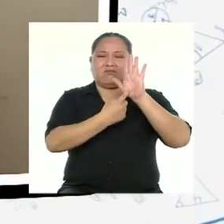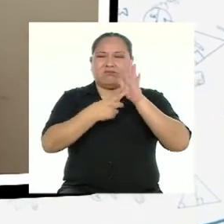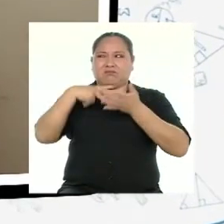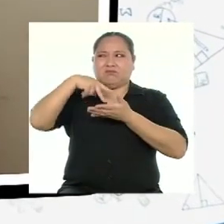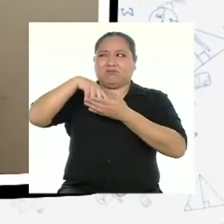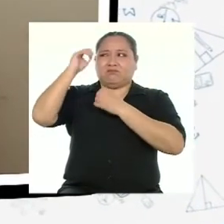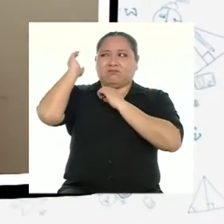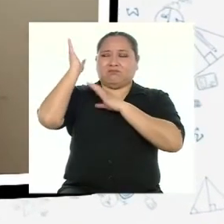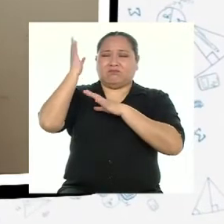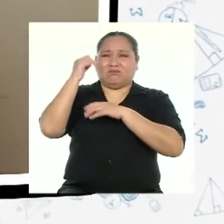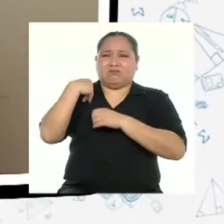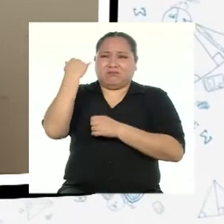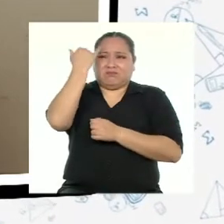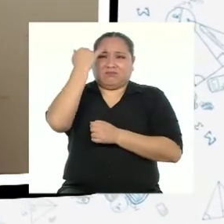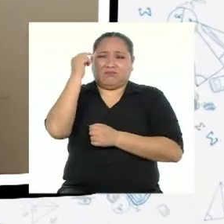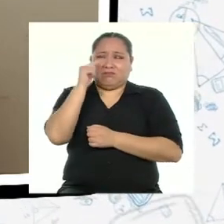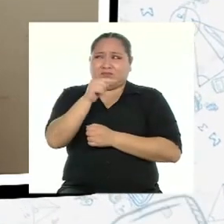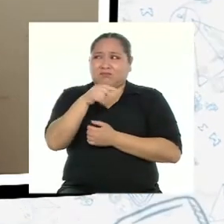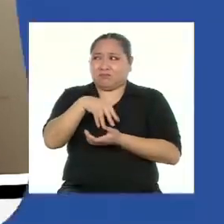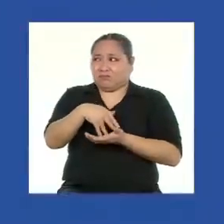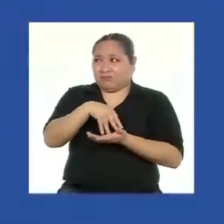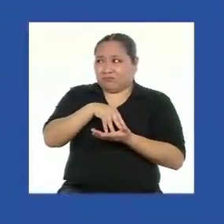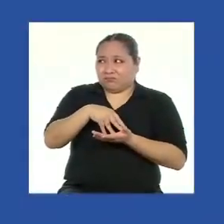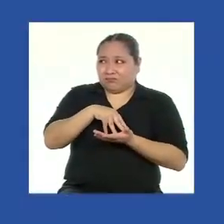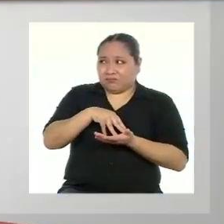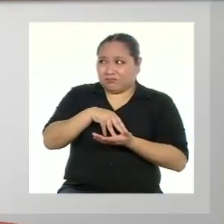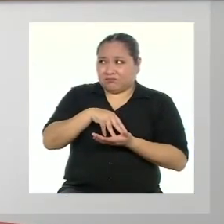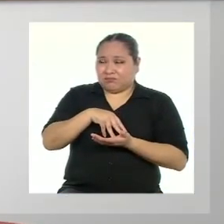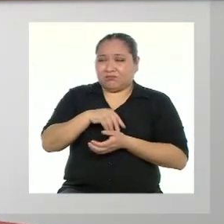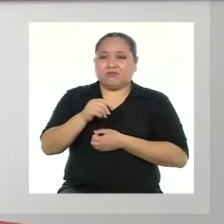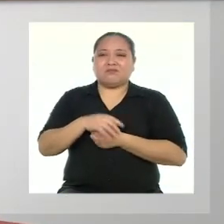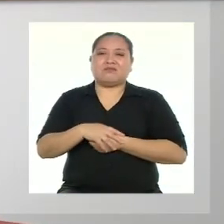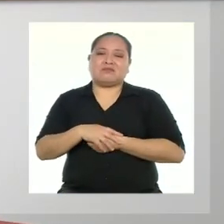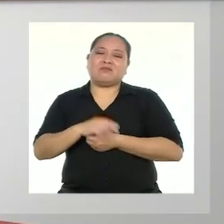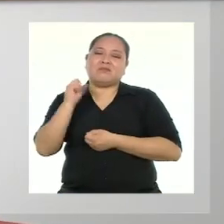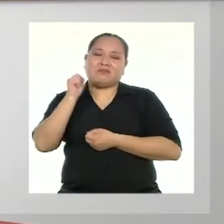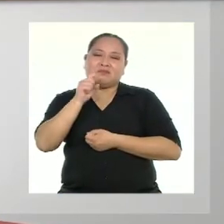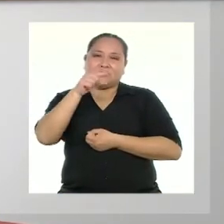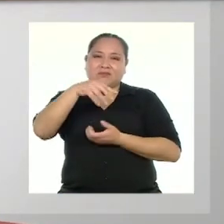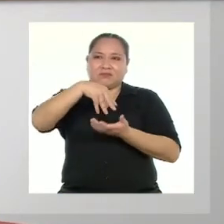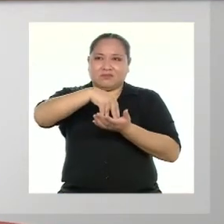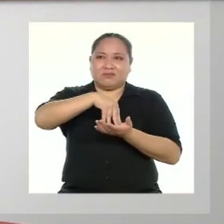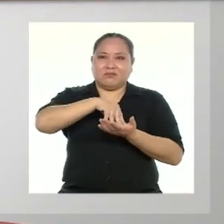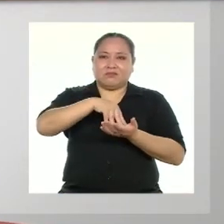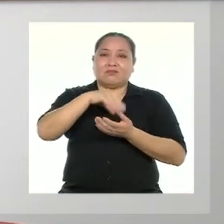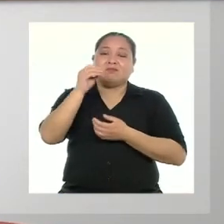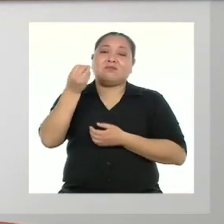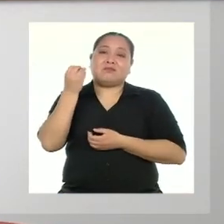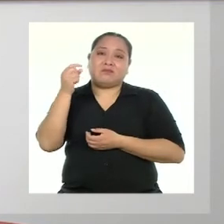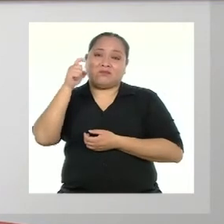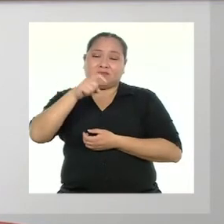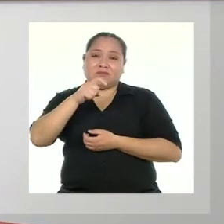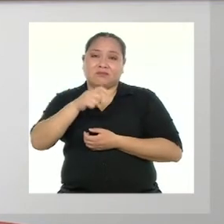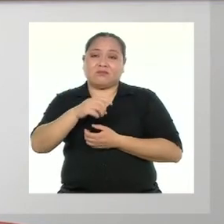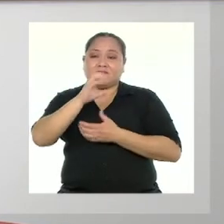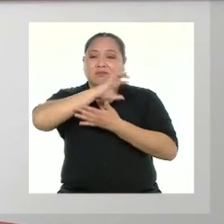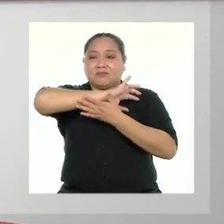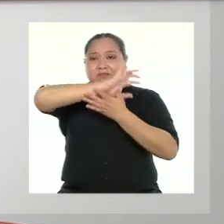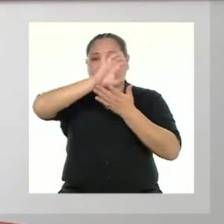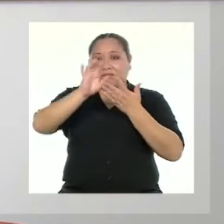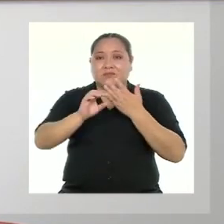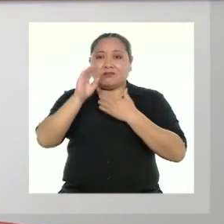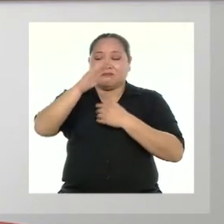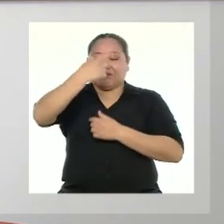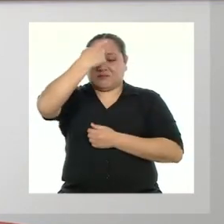trabajos e ideas ¿Esa es una debilidad? Es una debilidad porque tiene que ver con las características